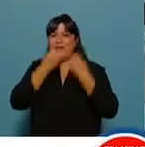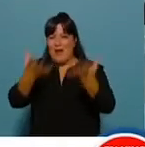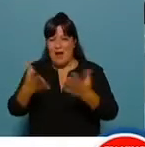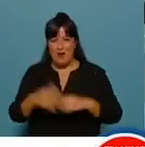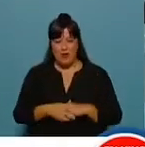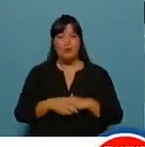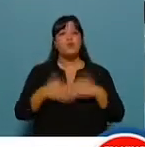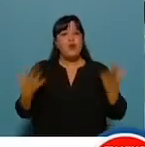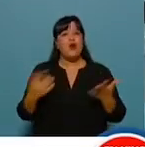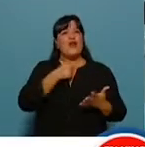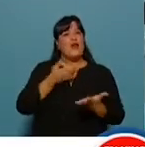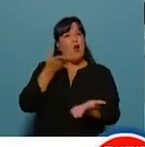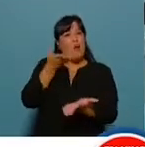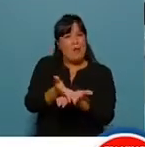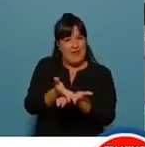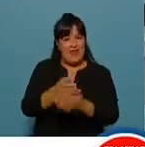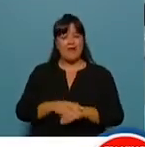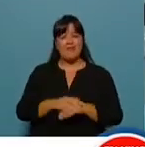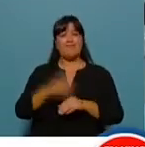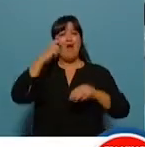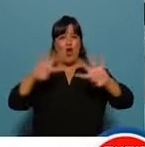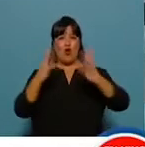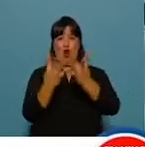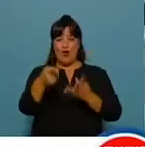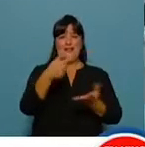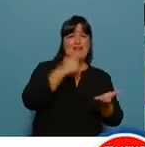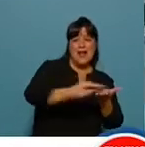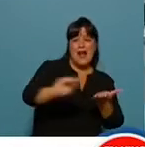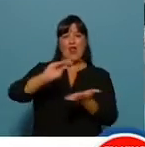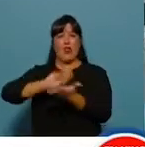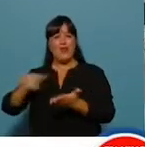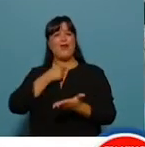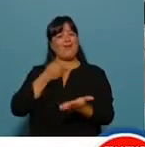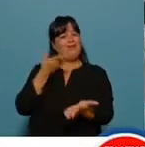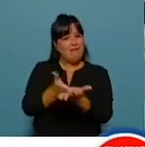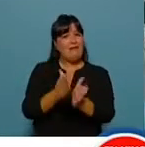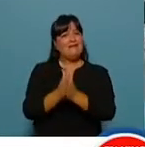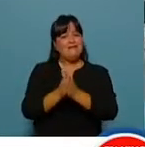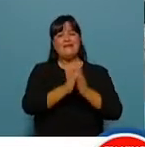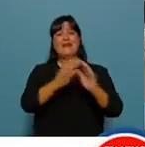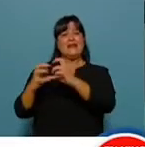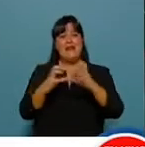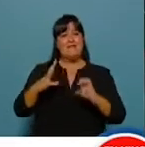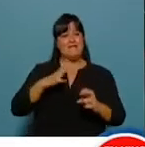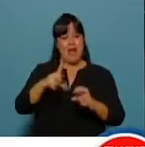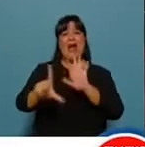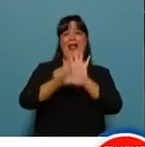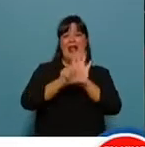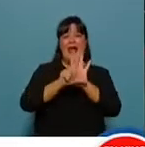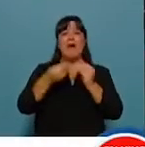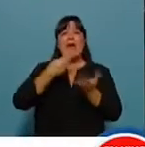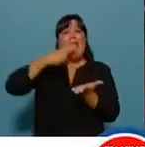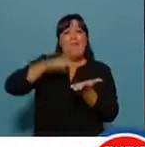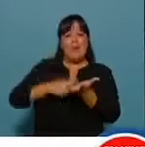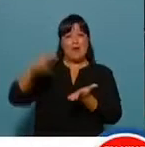Por eso quiero pedirle a este honorable cuerpo legislativo que apure el tratamiento de la ley que facilita la reducción del impuesto